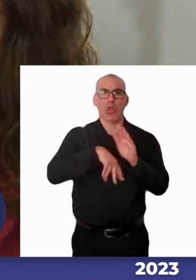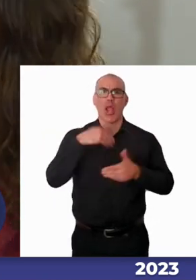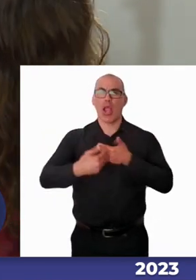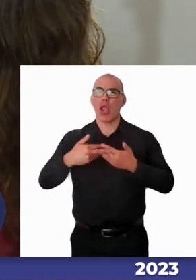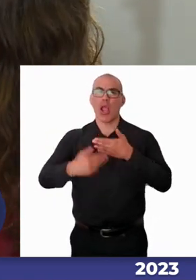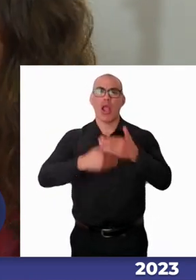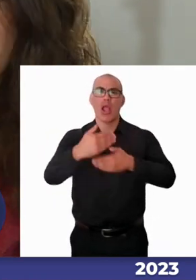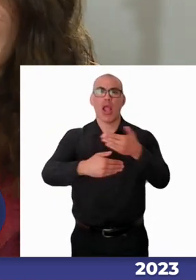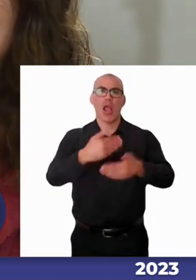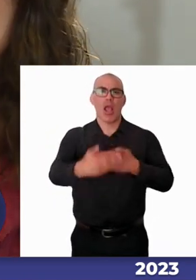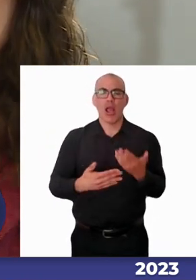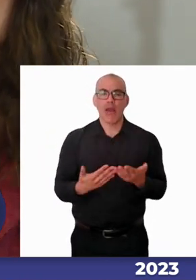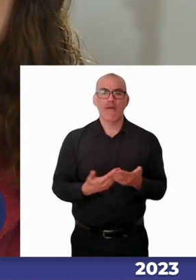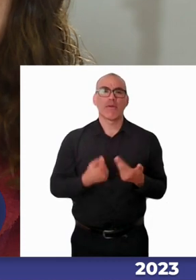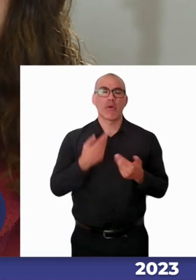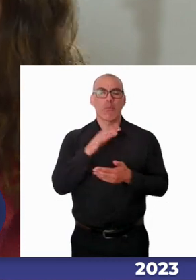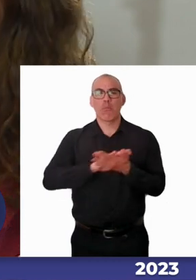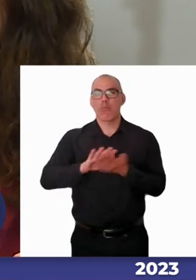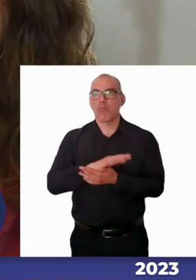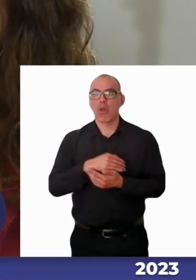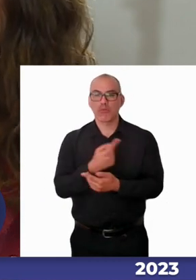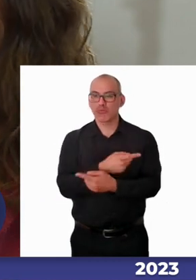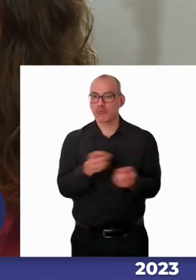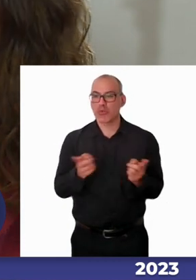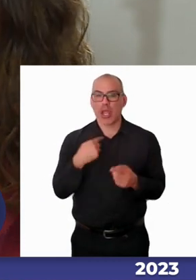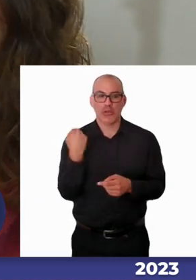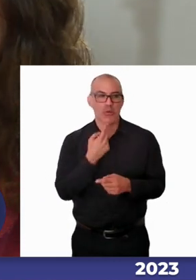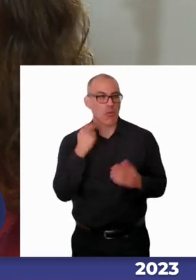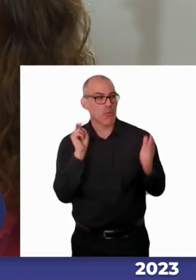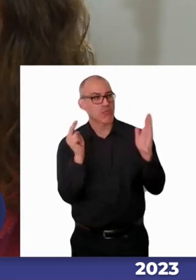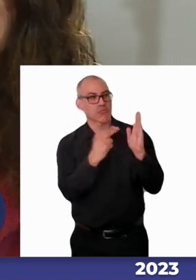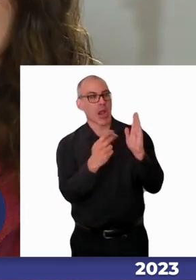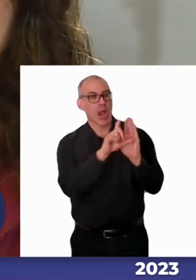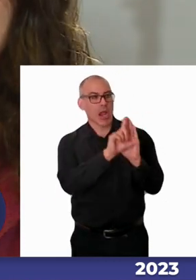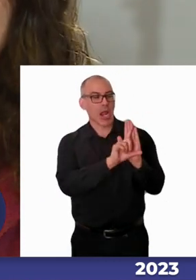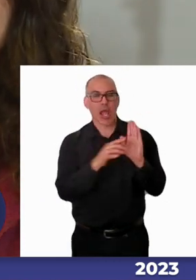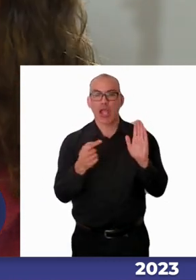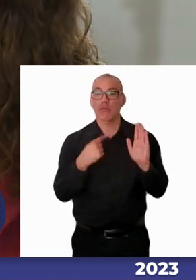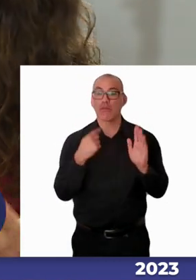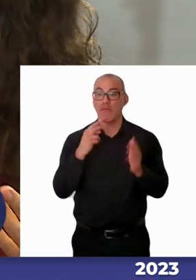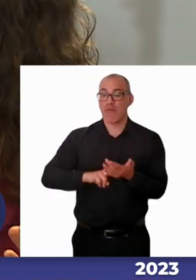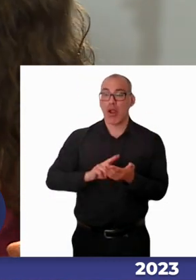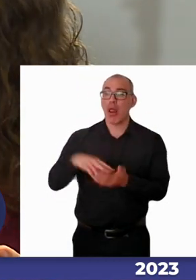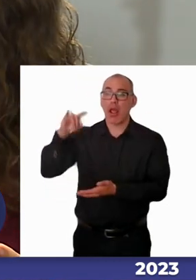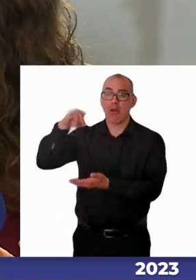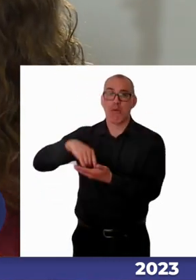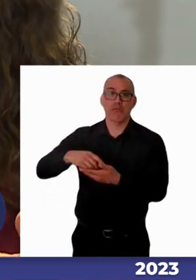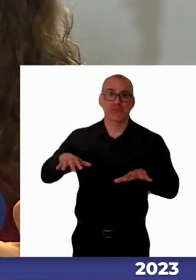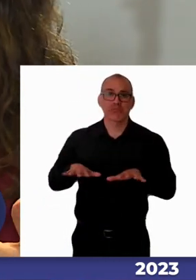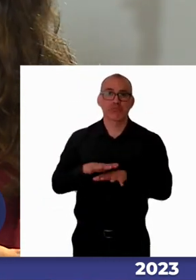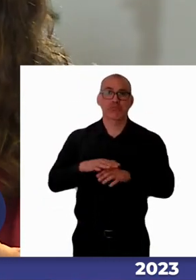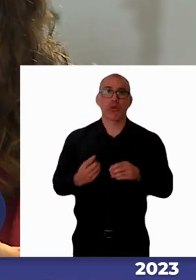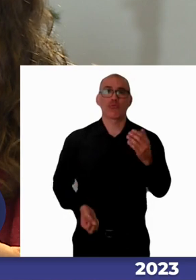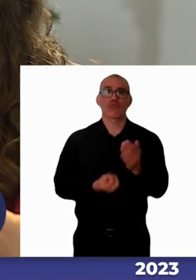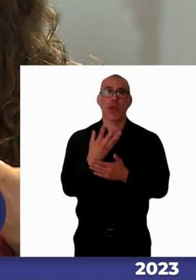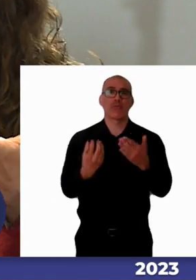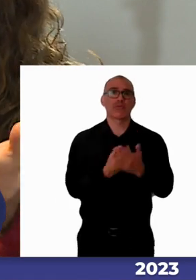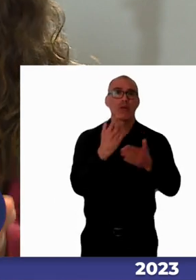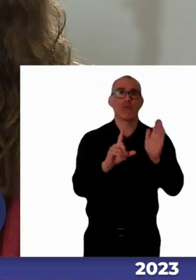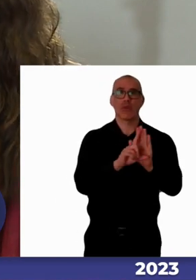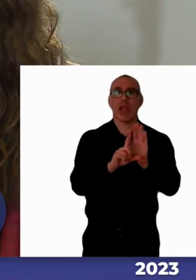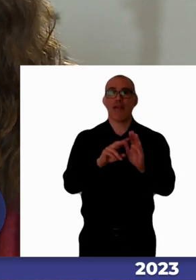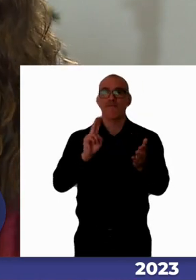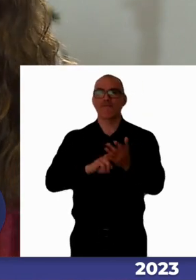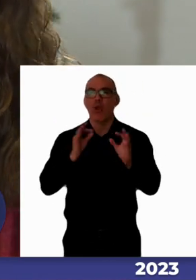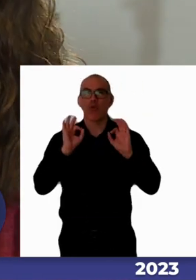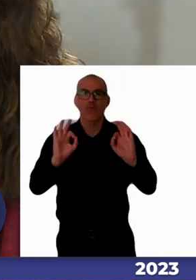la ley dice todo el esfuerzo que se hace aquí en el congreso y esa ley es fantástica el problema es que esa ley no